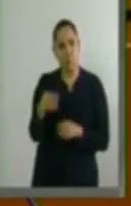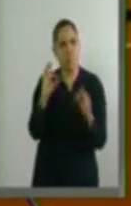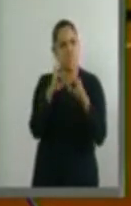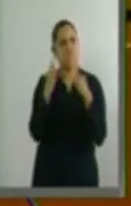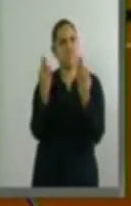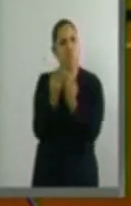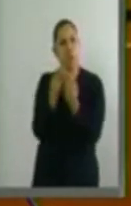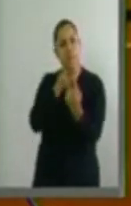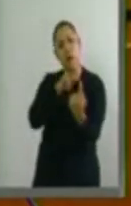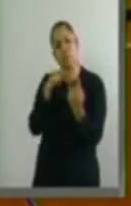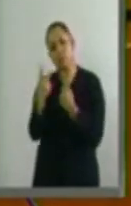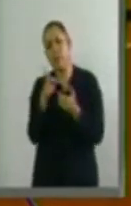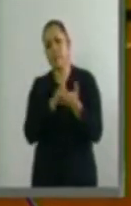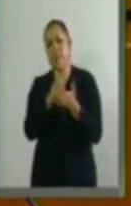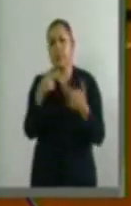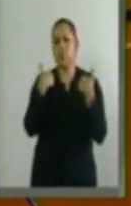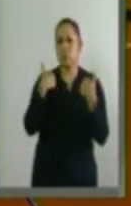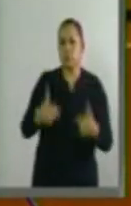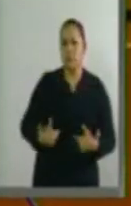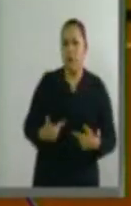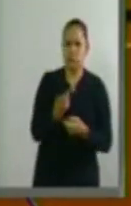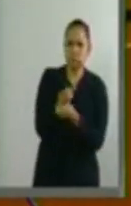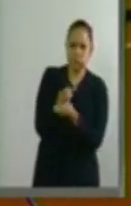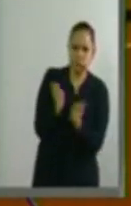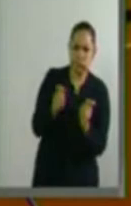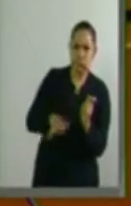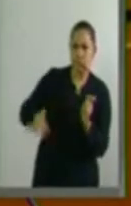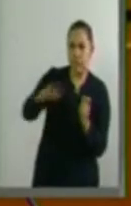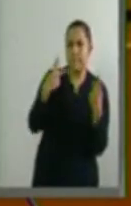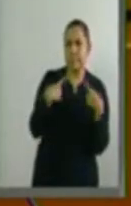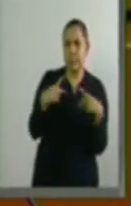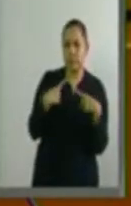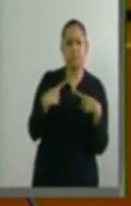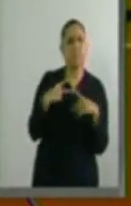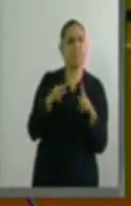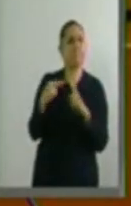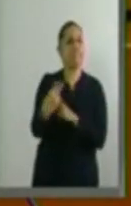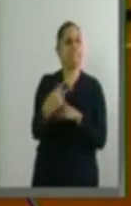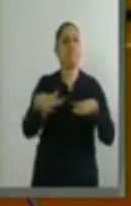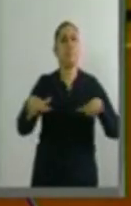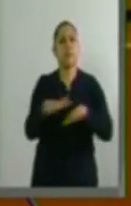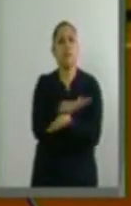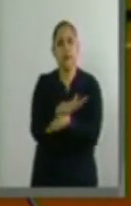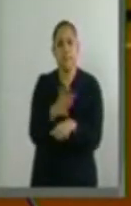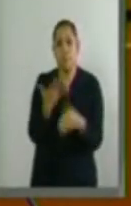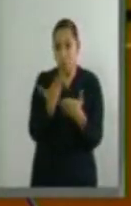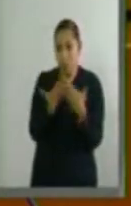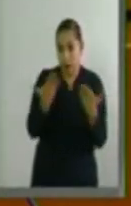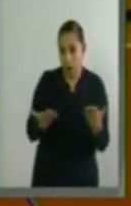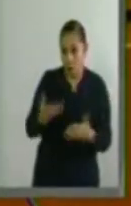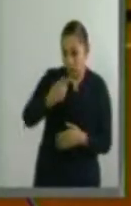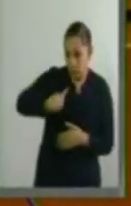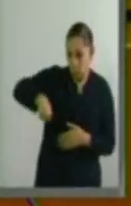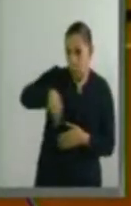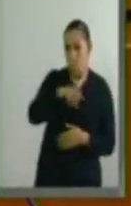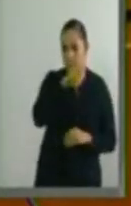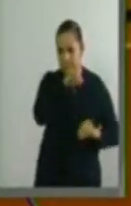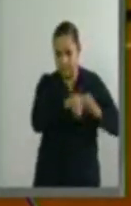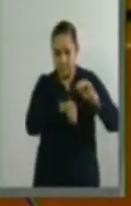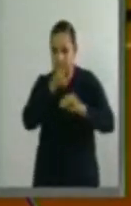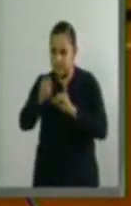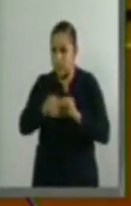derechos inherentes a la población. Paulatinamente hemos fortalecido nuestro entramado normativo e